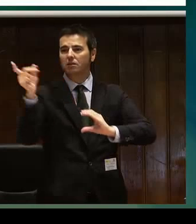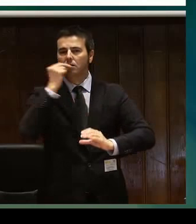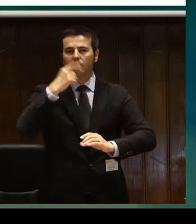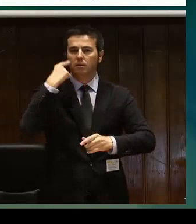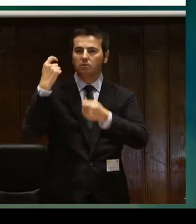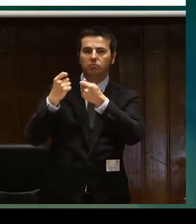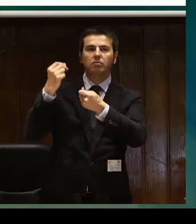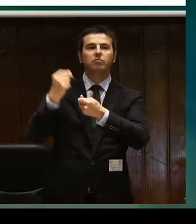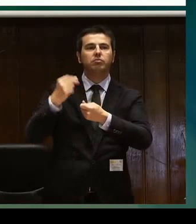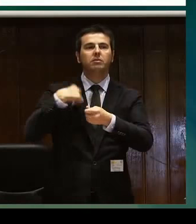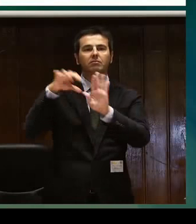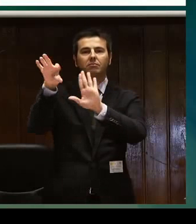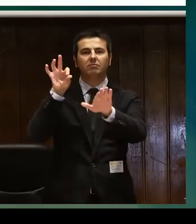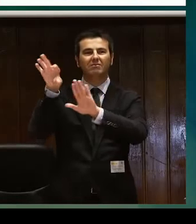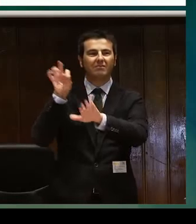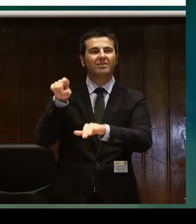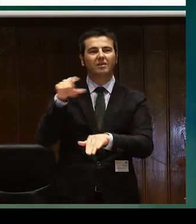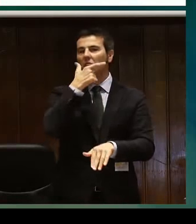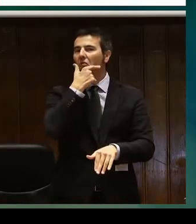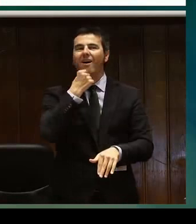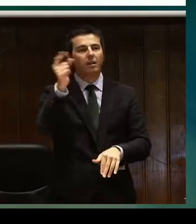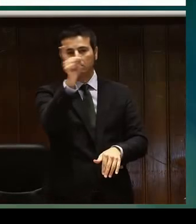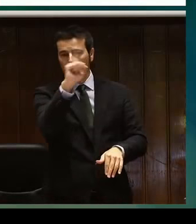capacidades y habilidades de adaptación diferentes